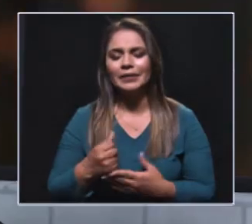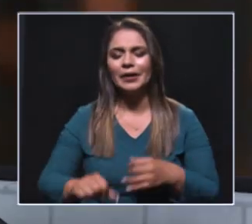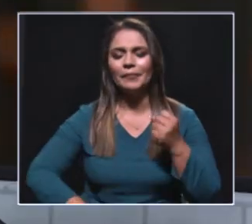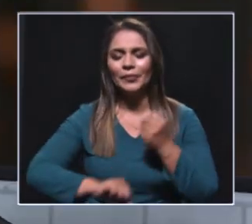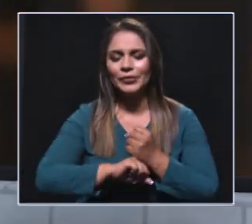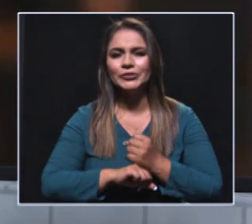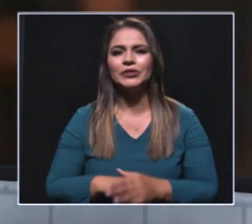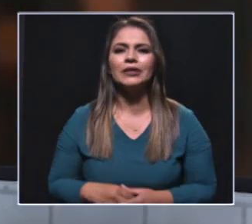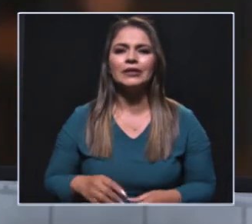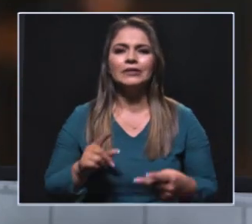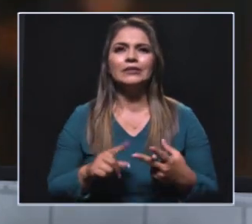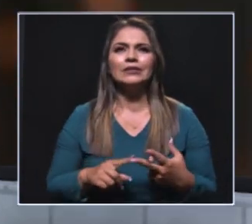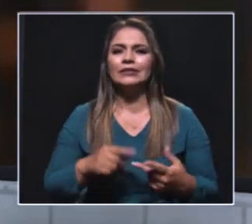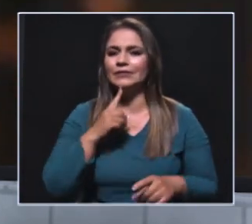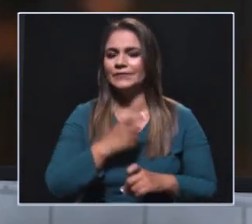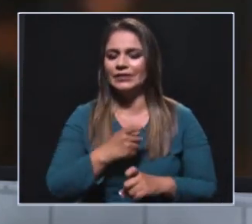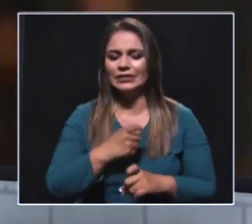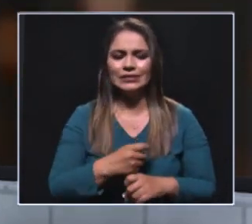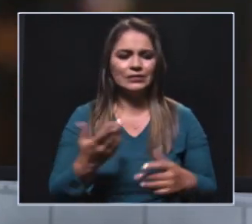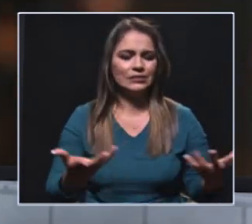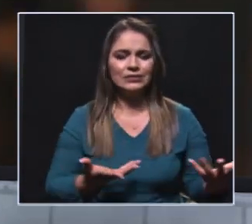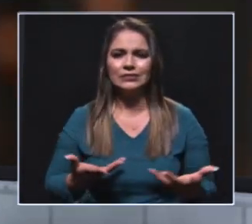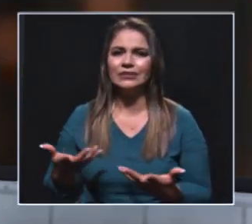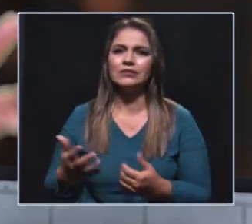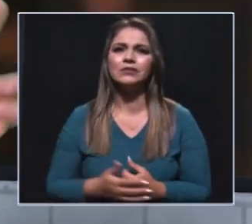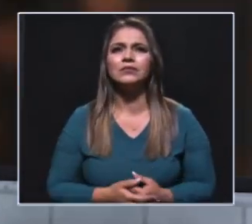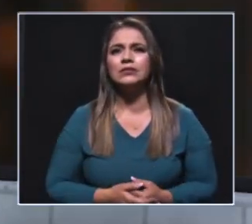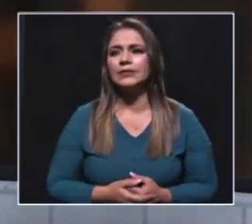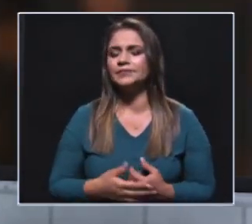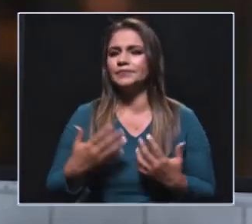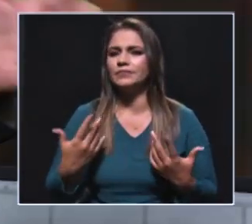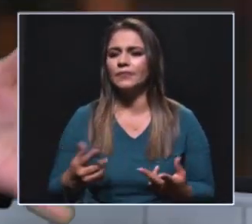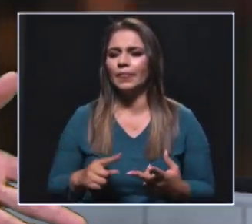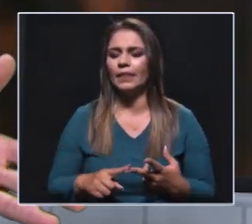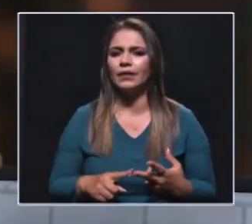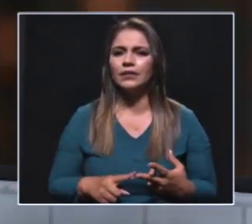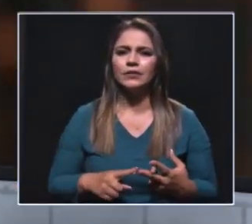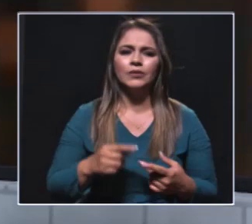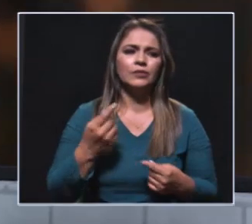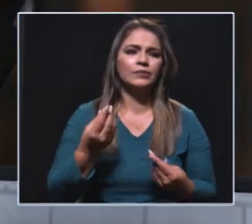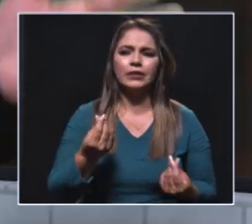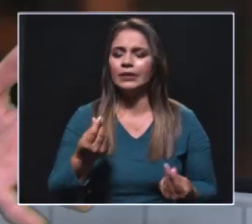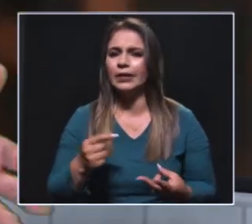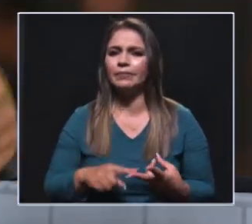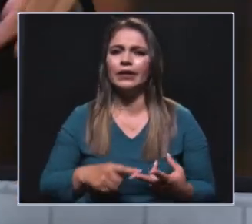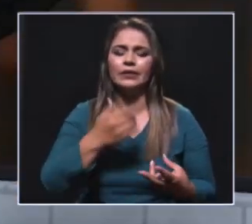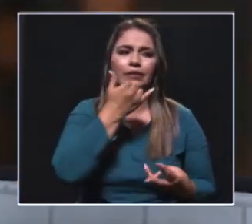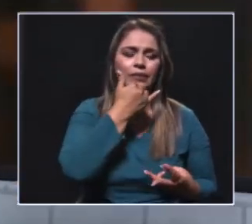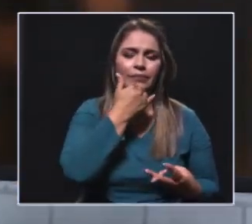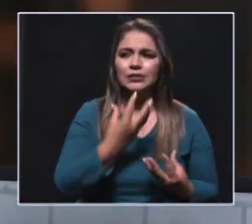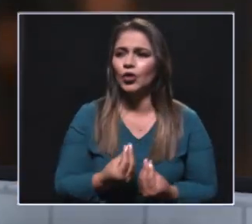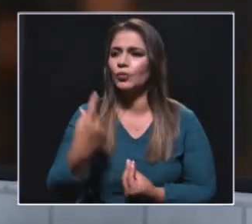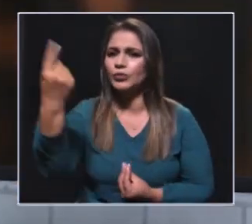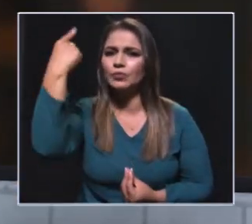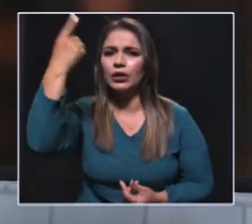La financiación es una cosa que preocupa mucho a ellas, que por qué no tienen la forma de conseguir los recursos, que qué pasa con los partidos,